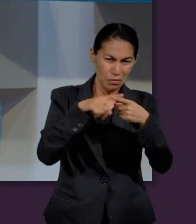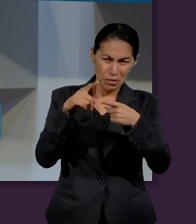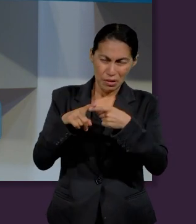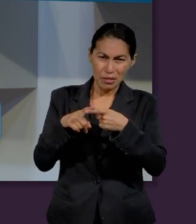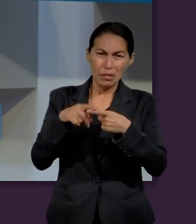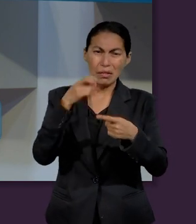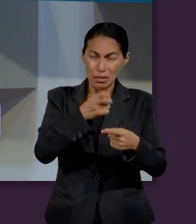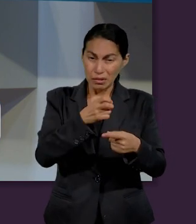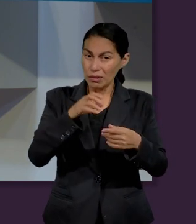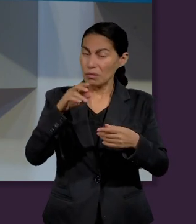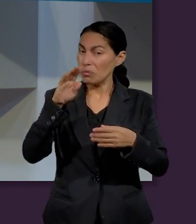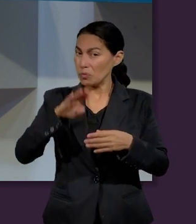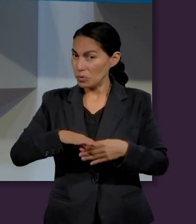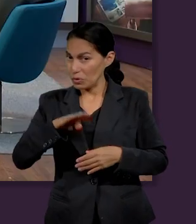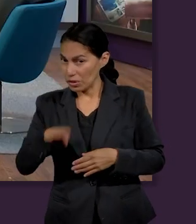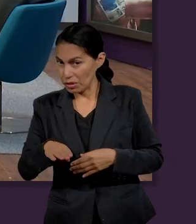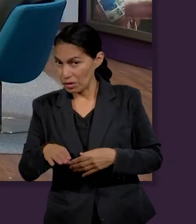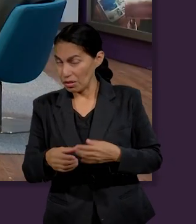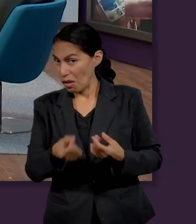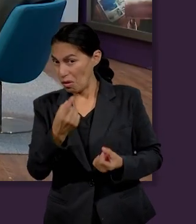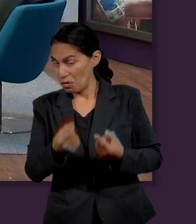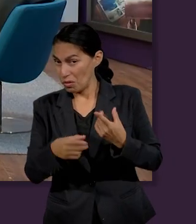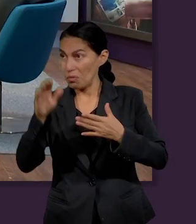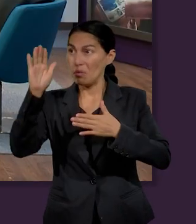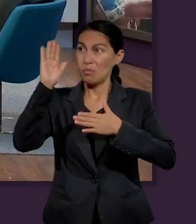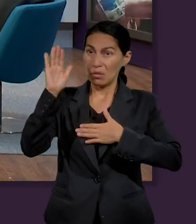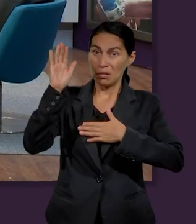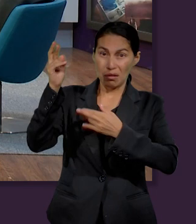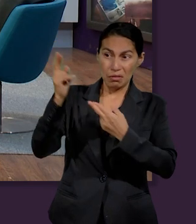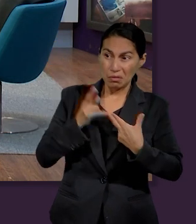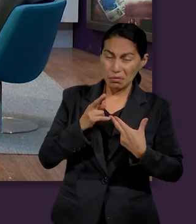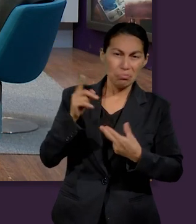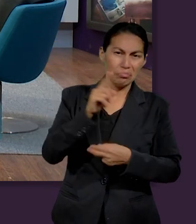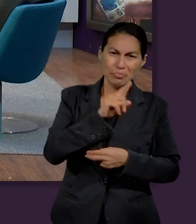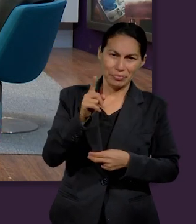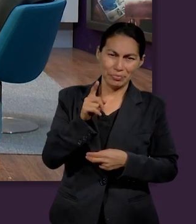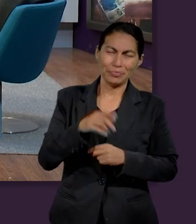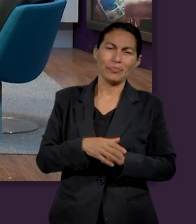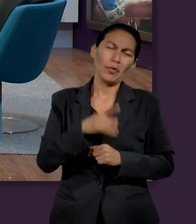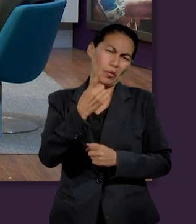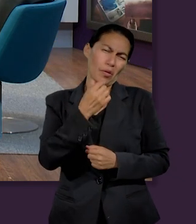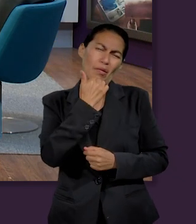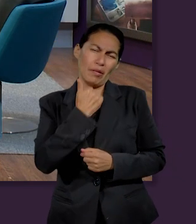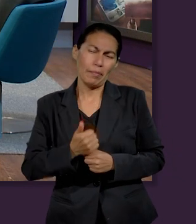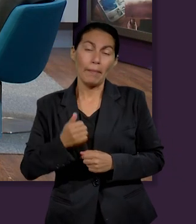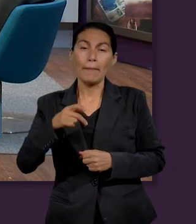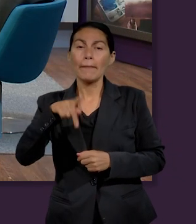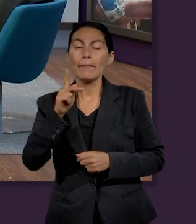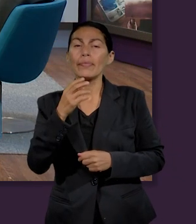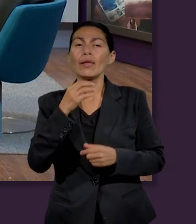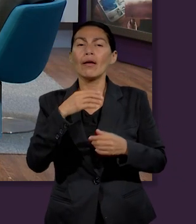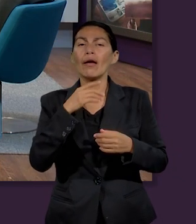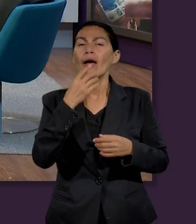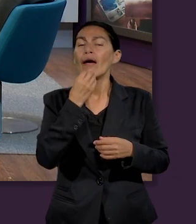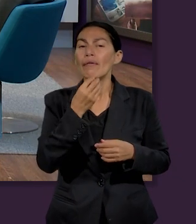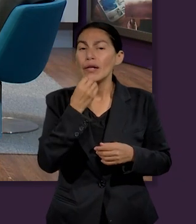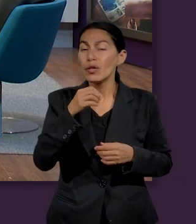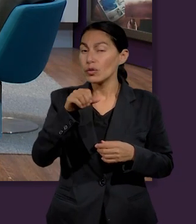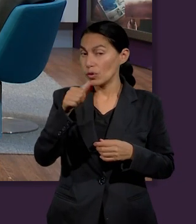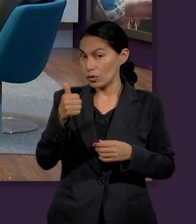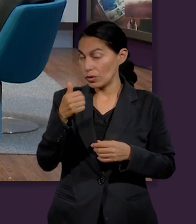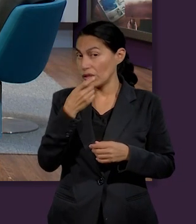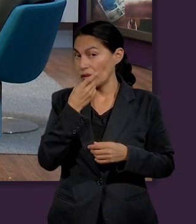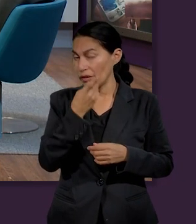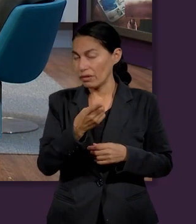Abraham. Sin embargo, más adelante en el texto en Hebreos, capítulo 11, menciona lo que esto dicen claramente dan a